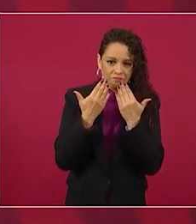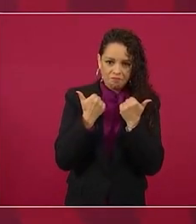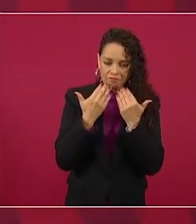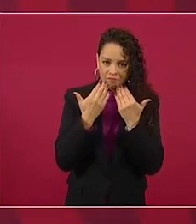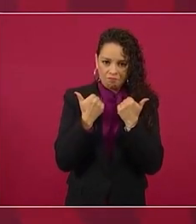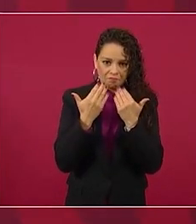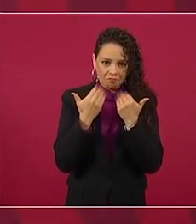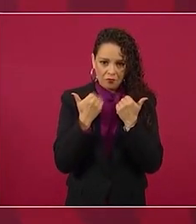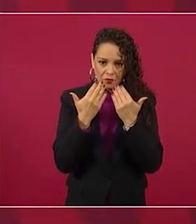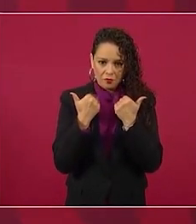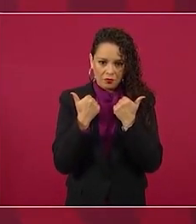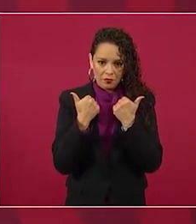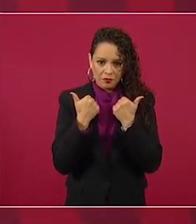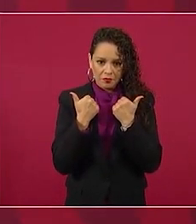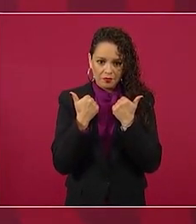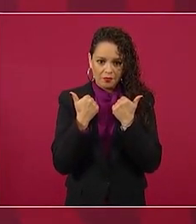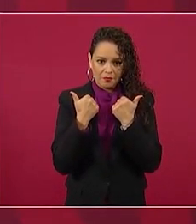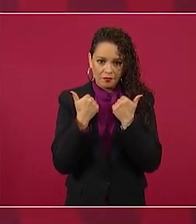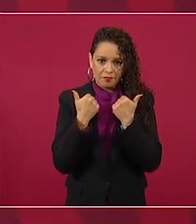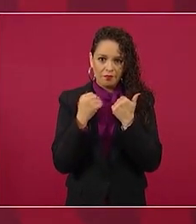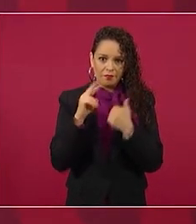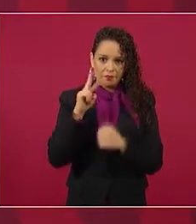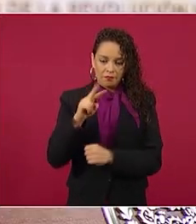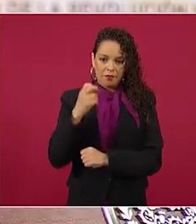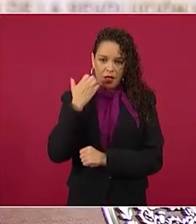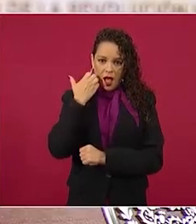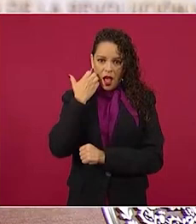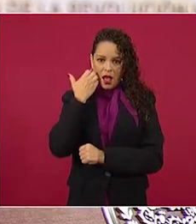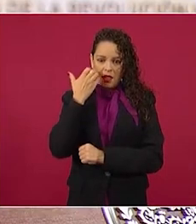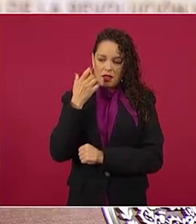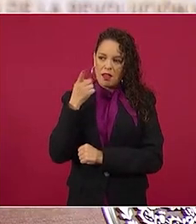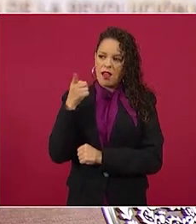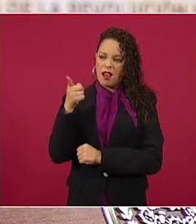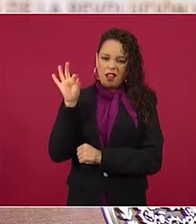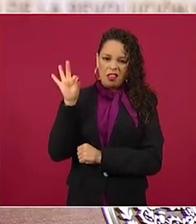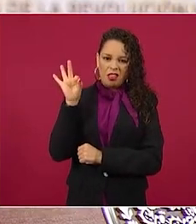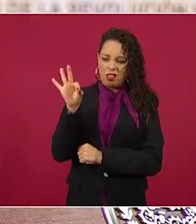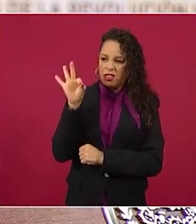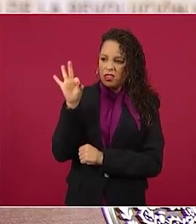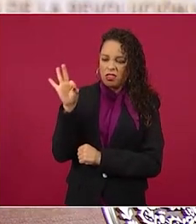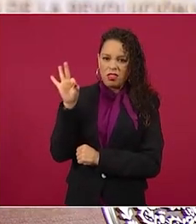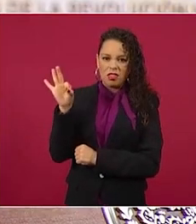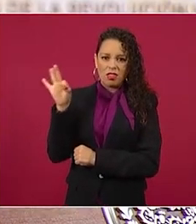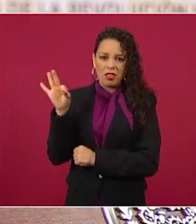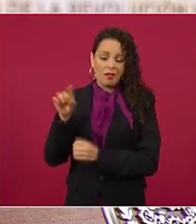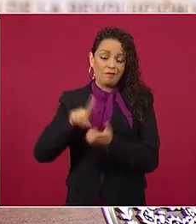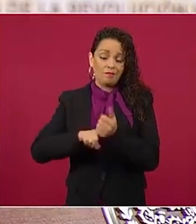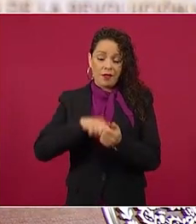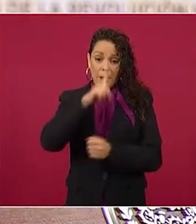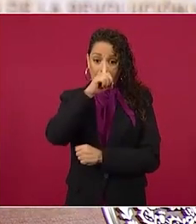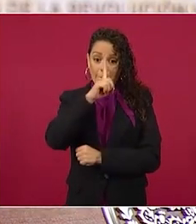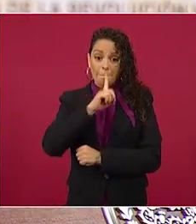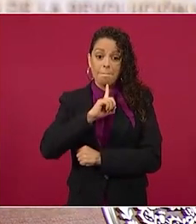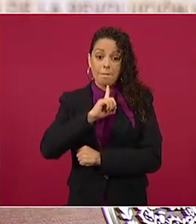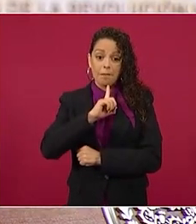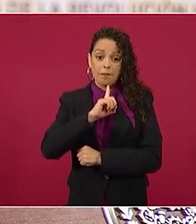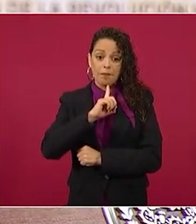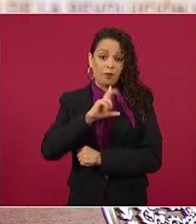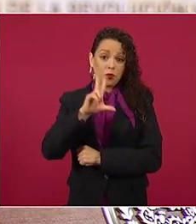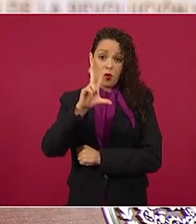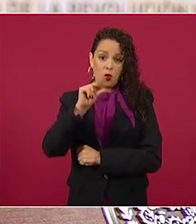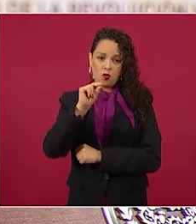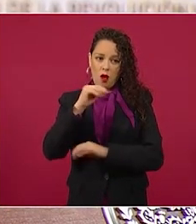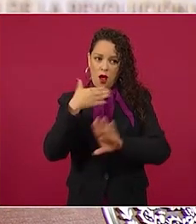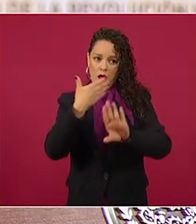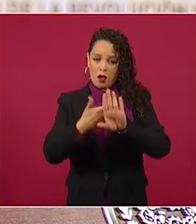de campaña de desprestigio, claro, no en contra de José Ramón,